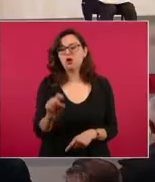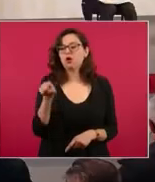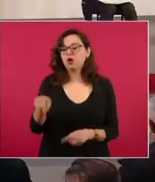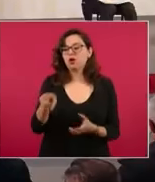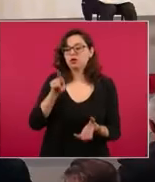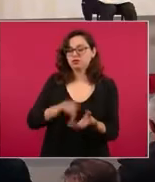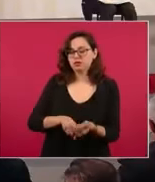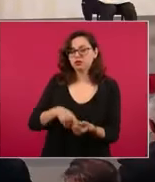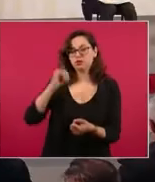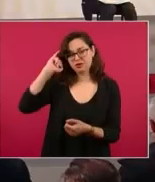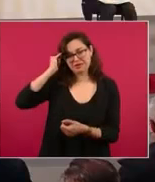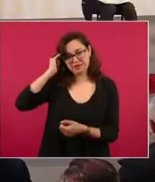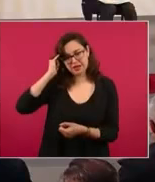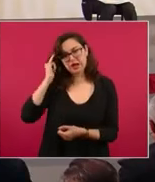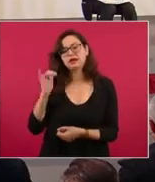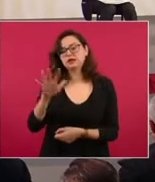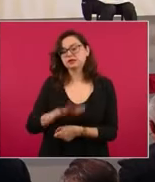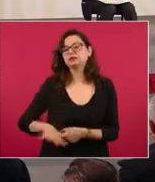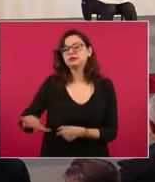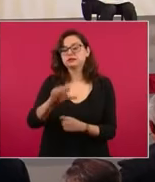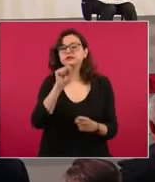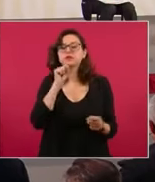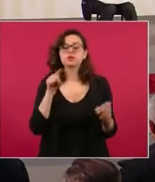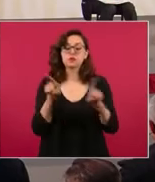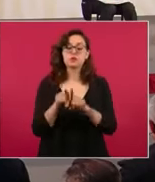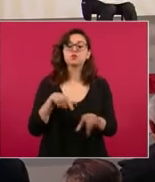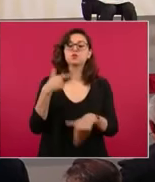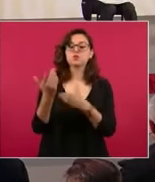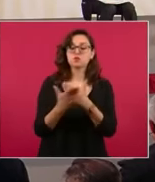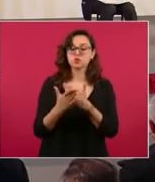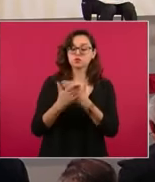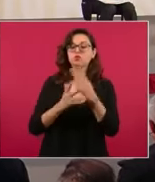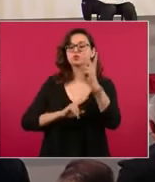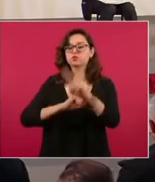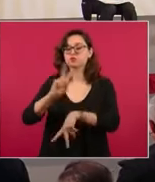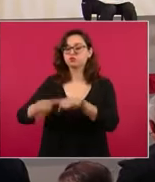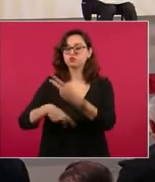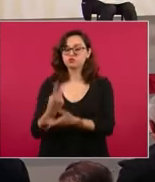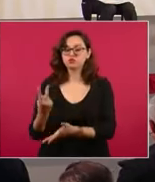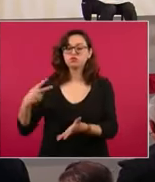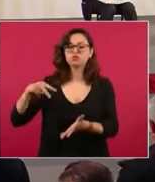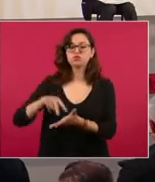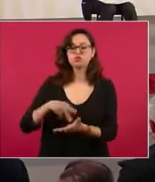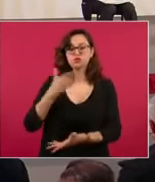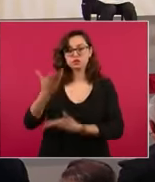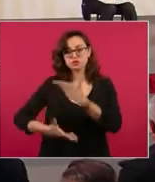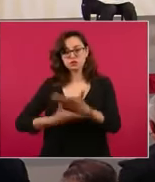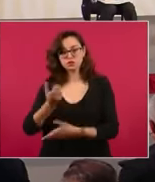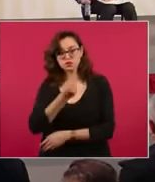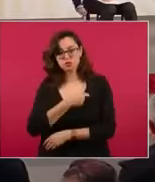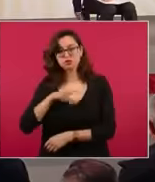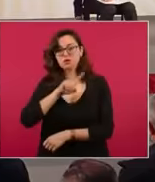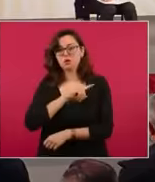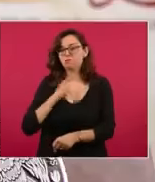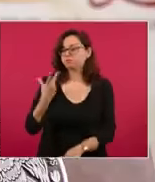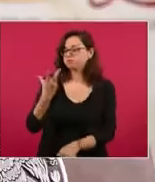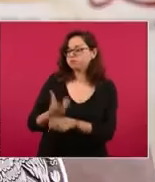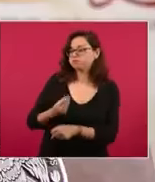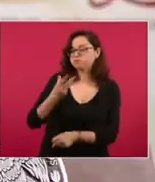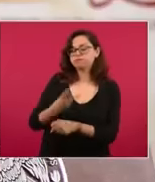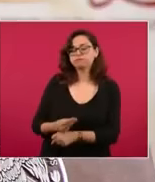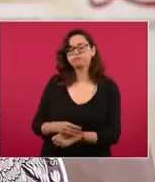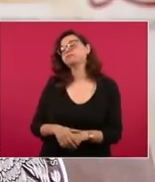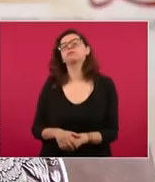estamos con el compromiso de volver para plantear cómo mejorar ahí los servicios de salud. Y para